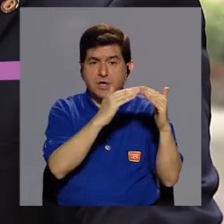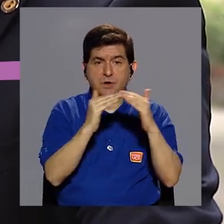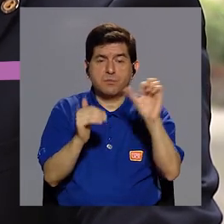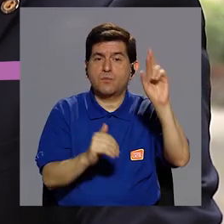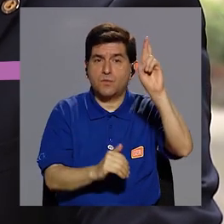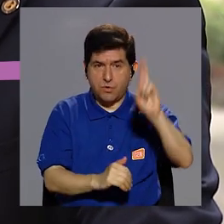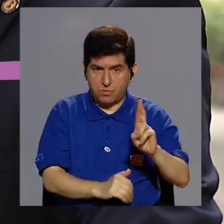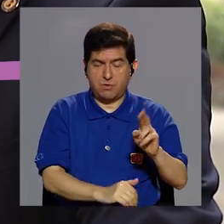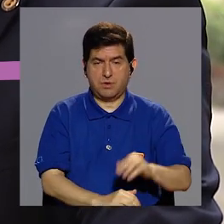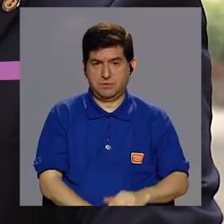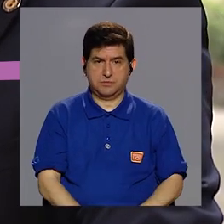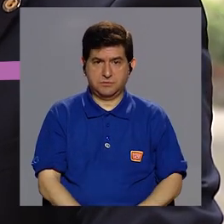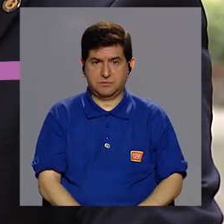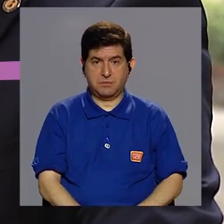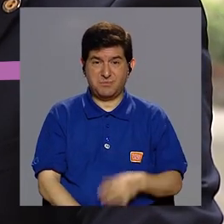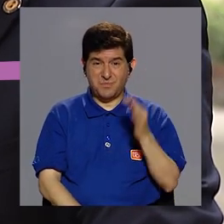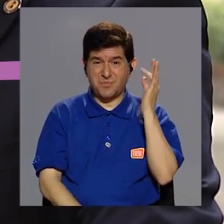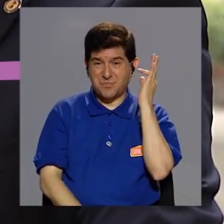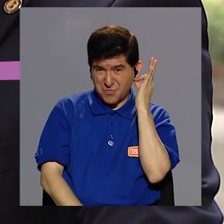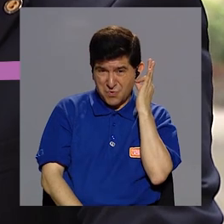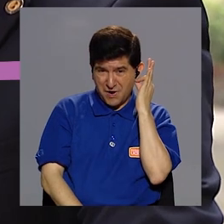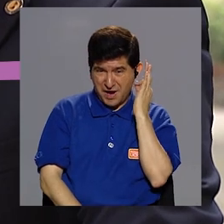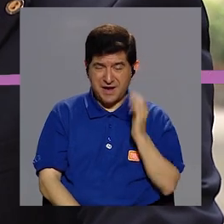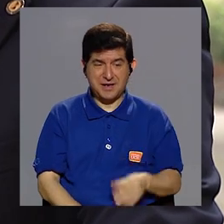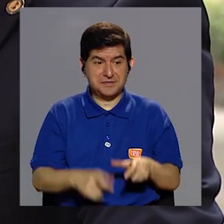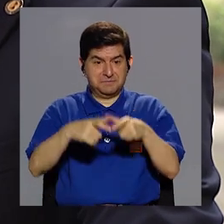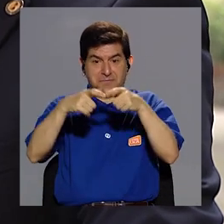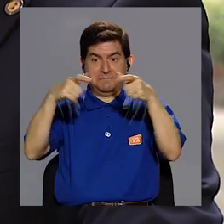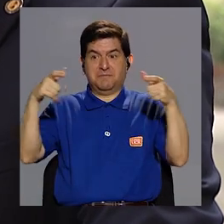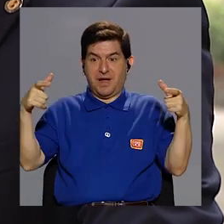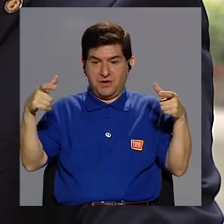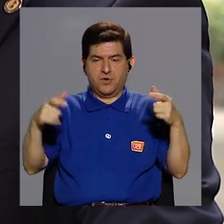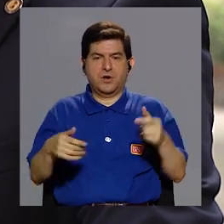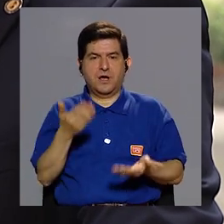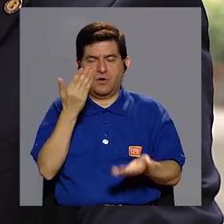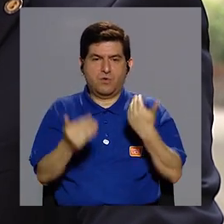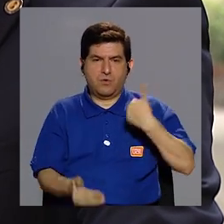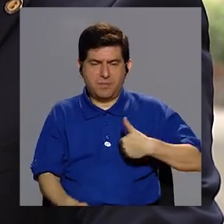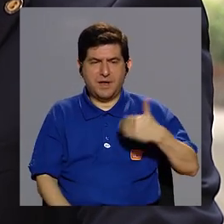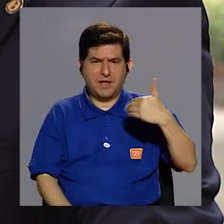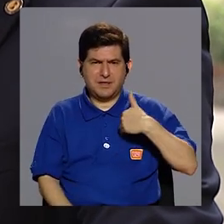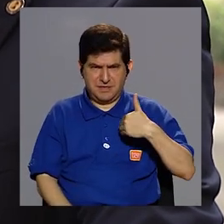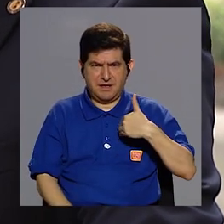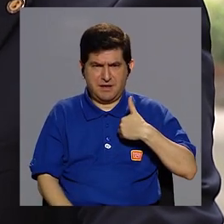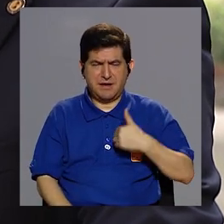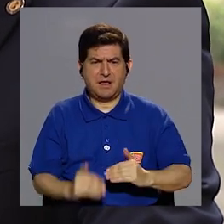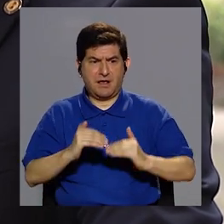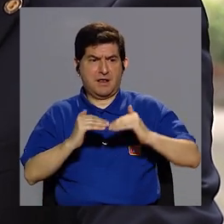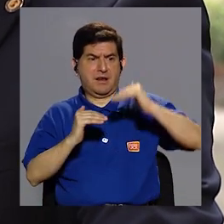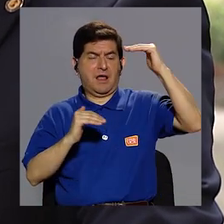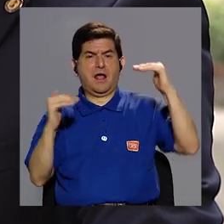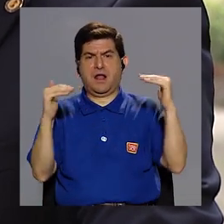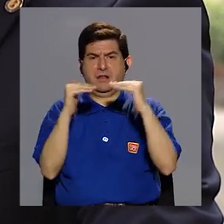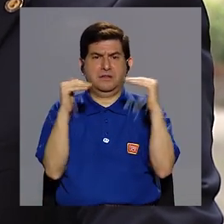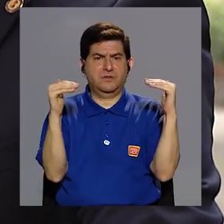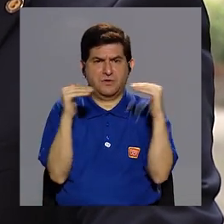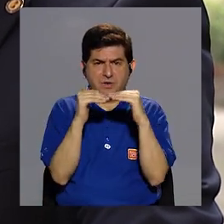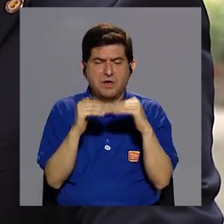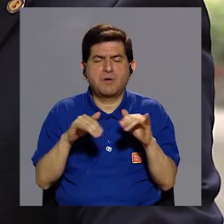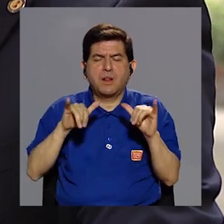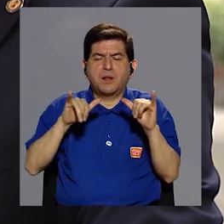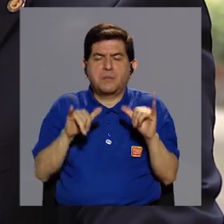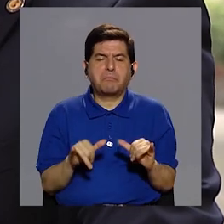población costarricense las mujeres en mayor porcentaje que los hombres tienen un alto nivel de